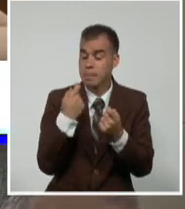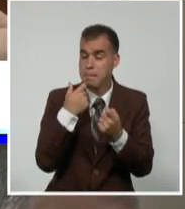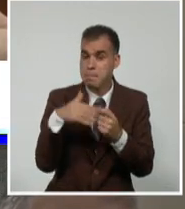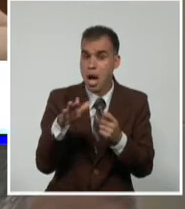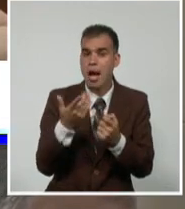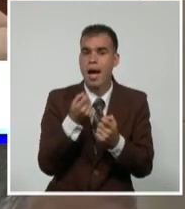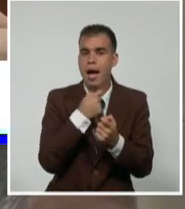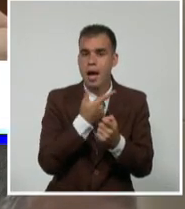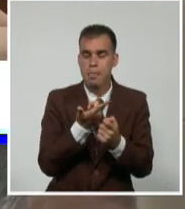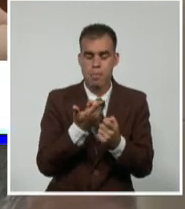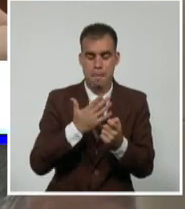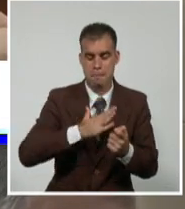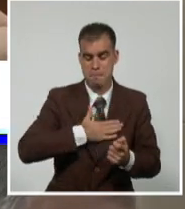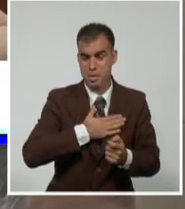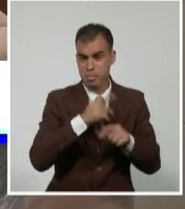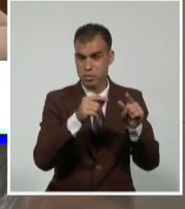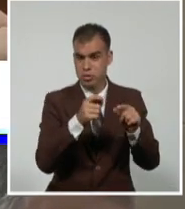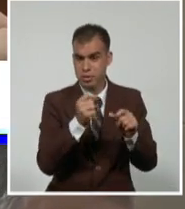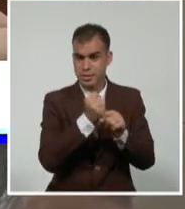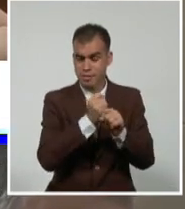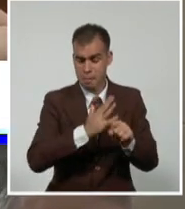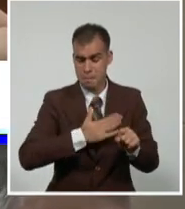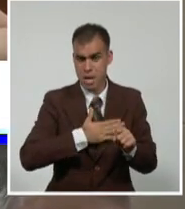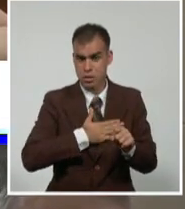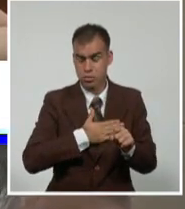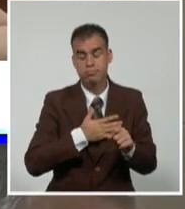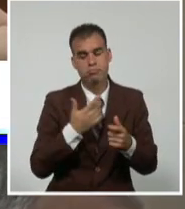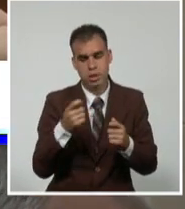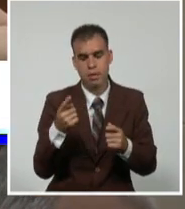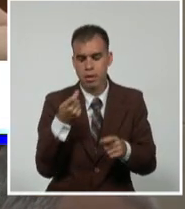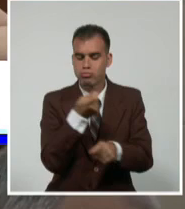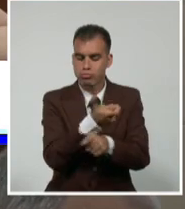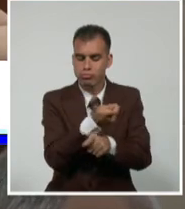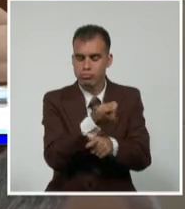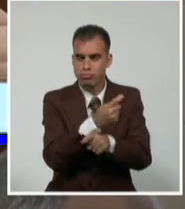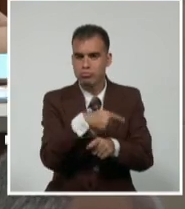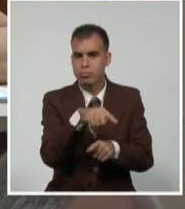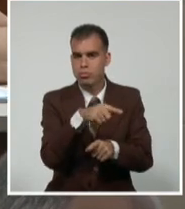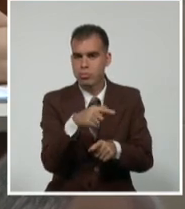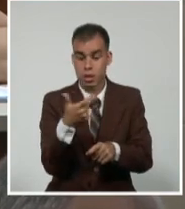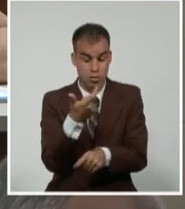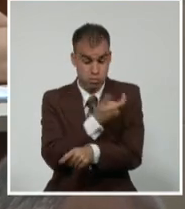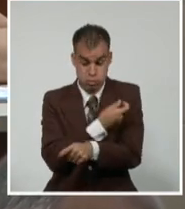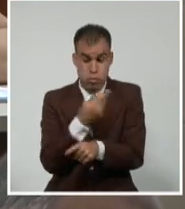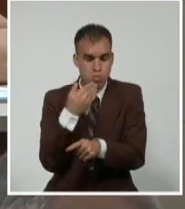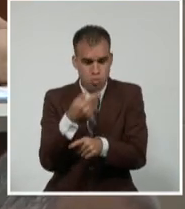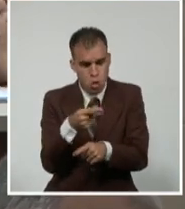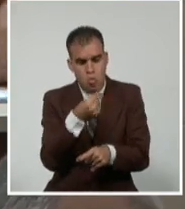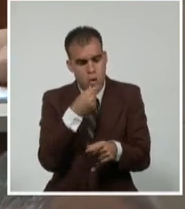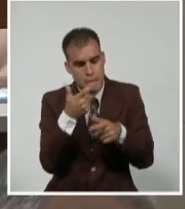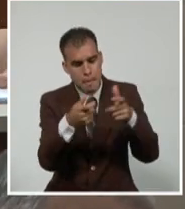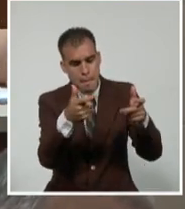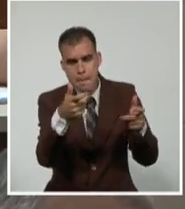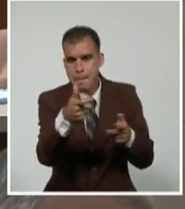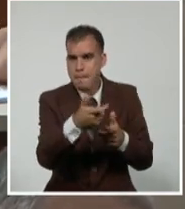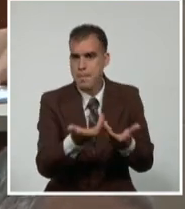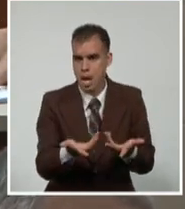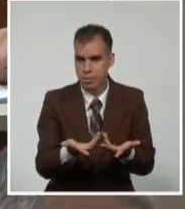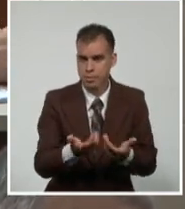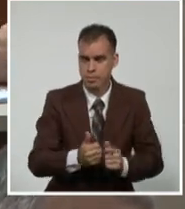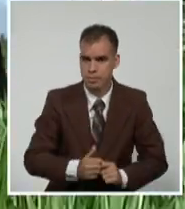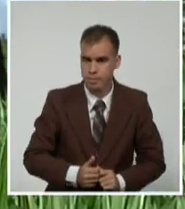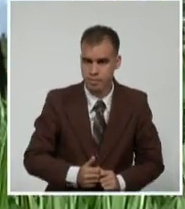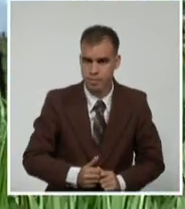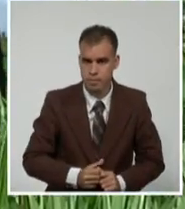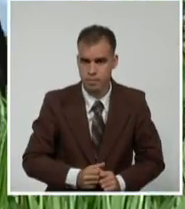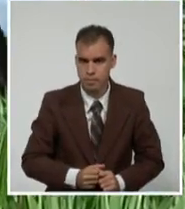concientizar al privado en la utilización de productos que todos sabemos que tienen mucho éxito y hay mediciones de impacto que lo avalan.